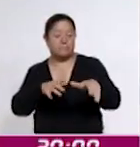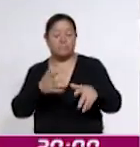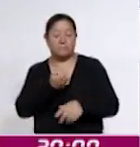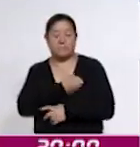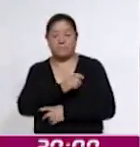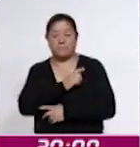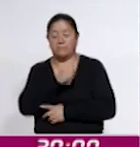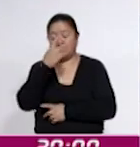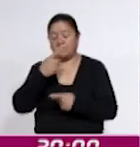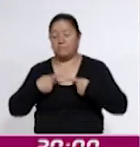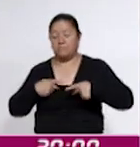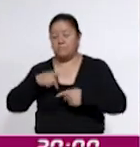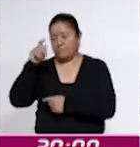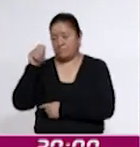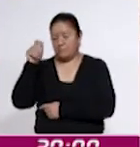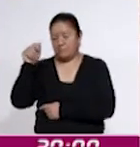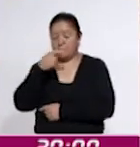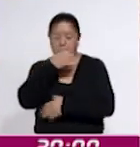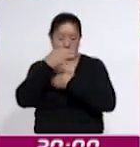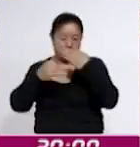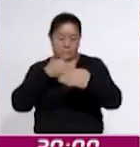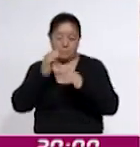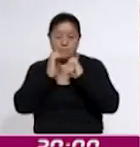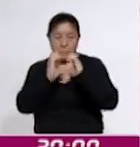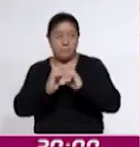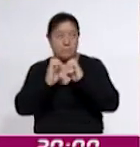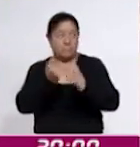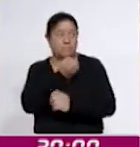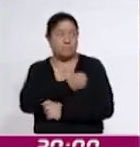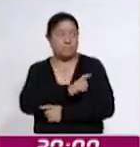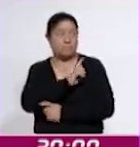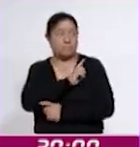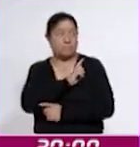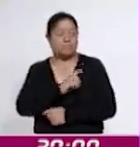pensionados para promover el cuidado de la salud en este sector de la población.